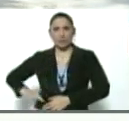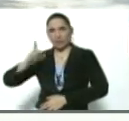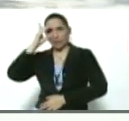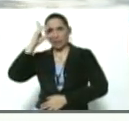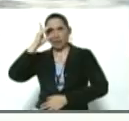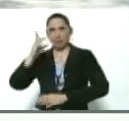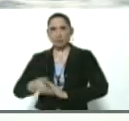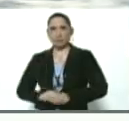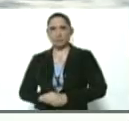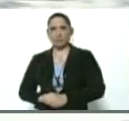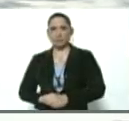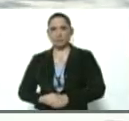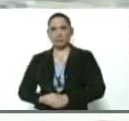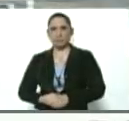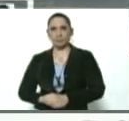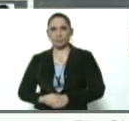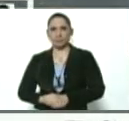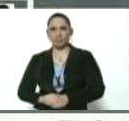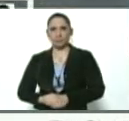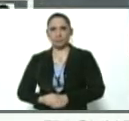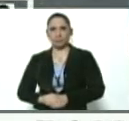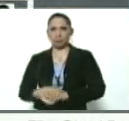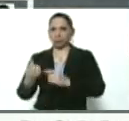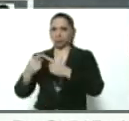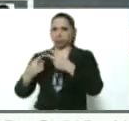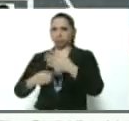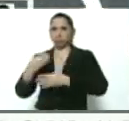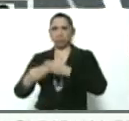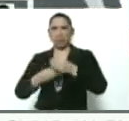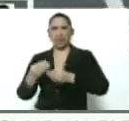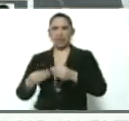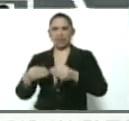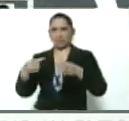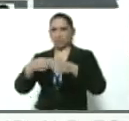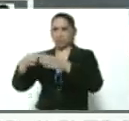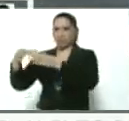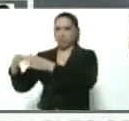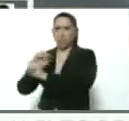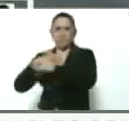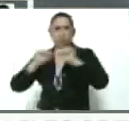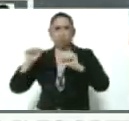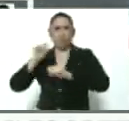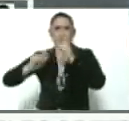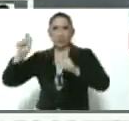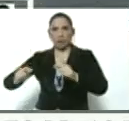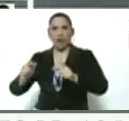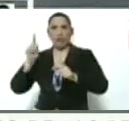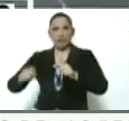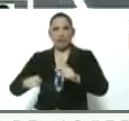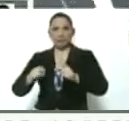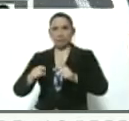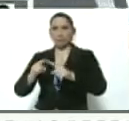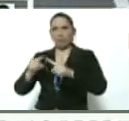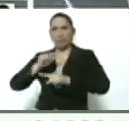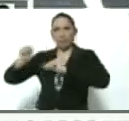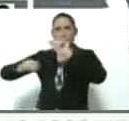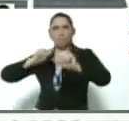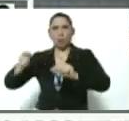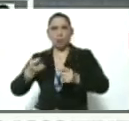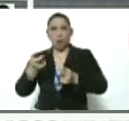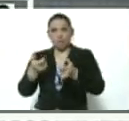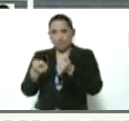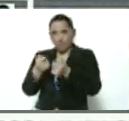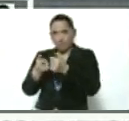de Venezuela, que estipula la colocación de minas personales, de minas autodirigidas por control